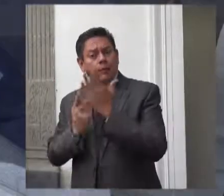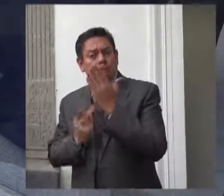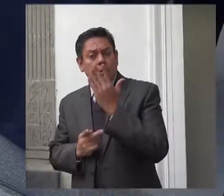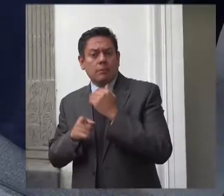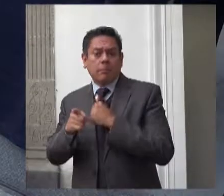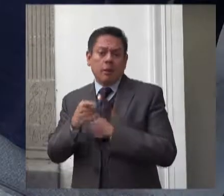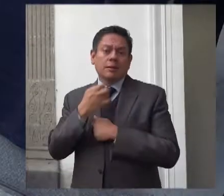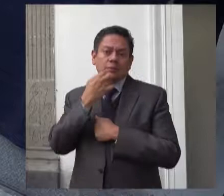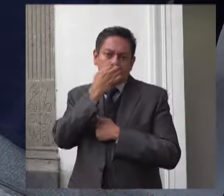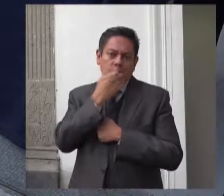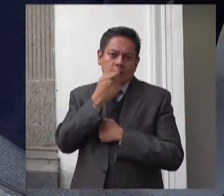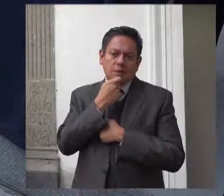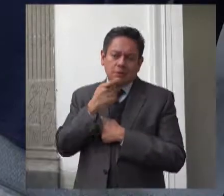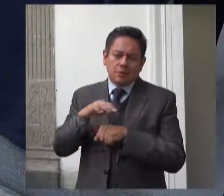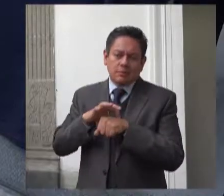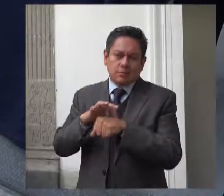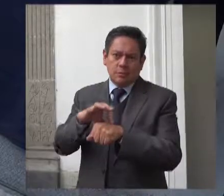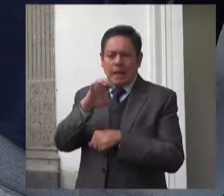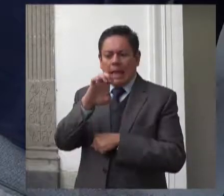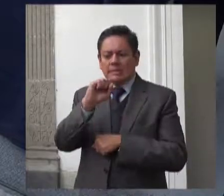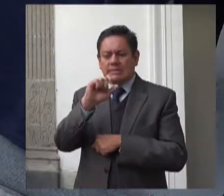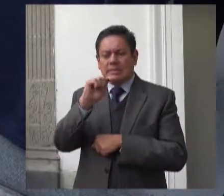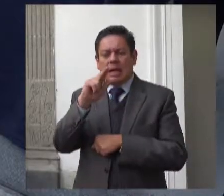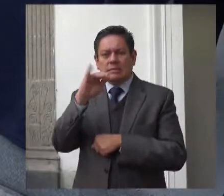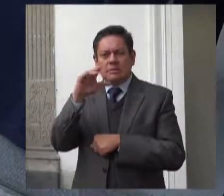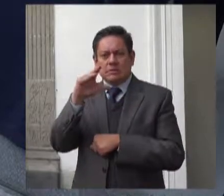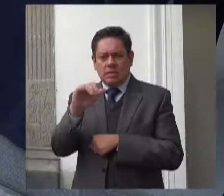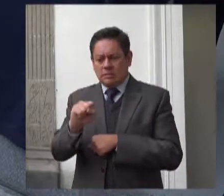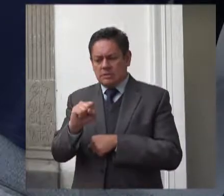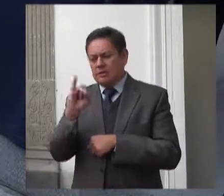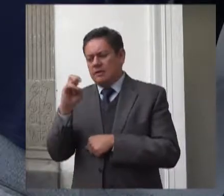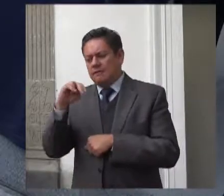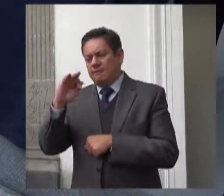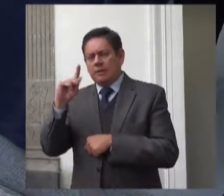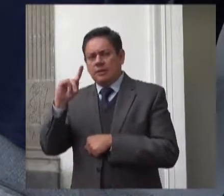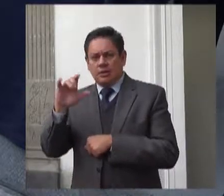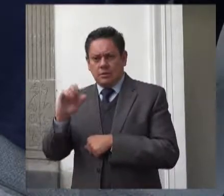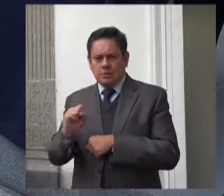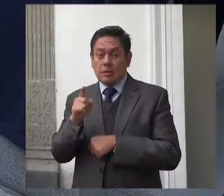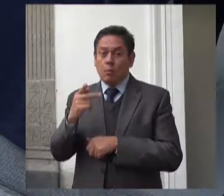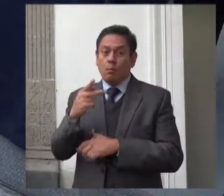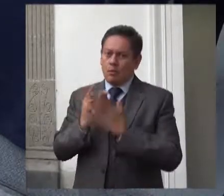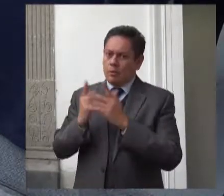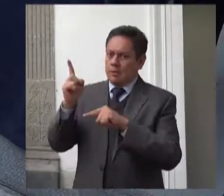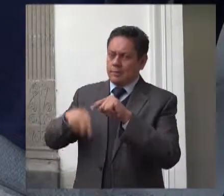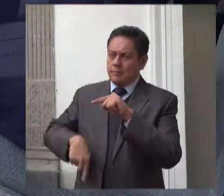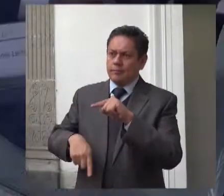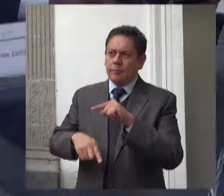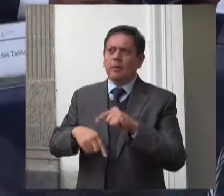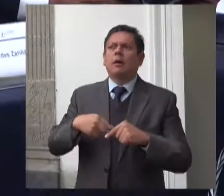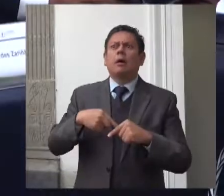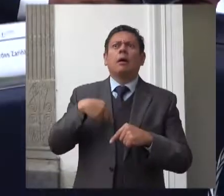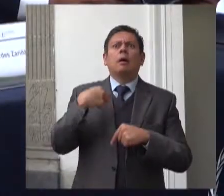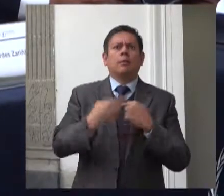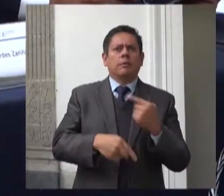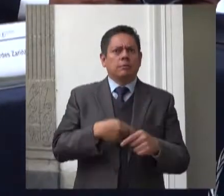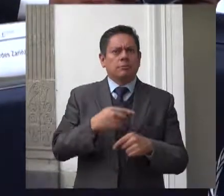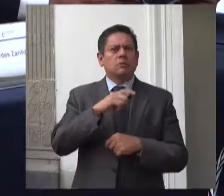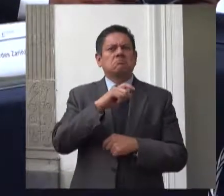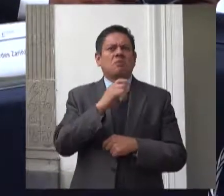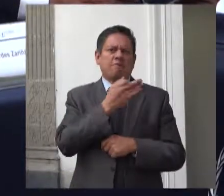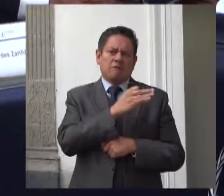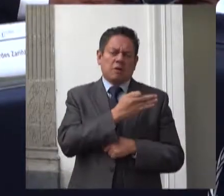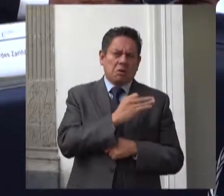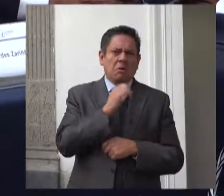Estancias Infantiles. Entre el 7 de febrero y el 29 de abril del año en curso, se presentaron ante este